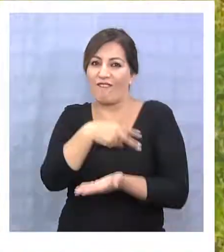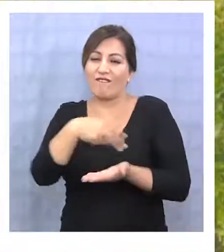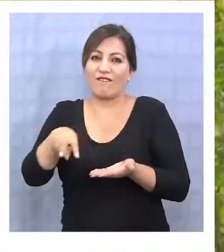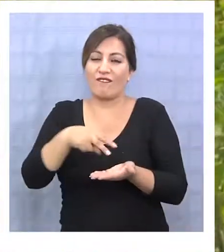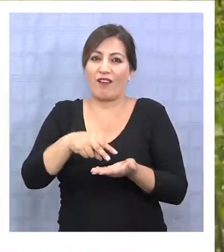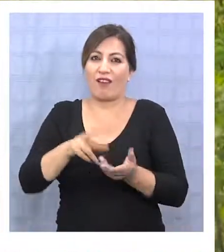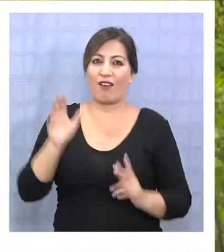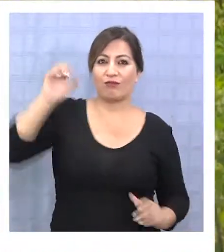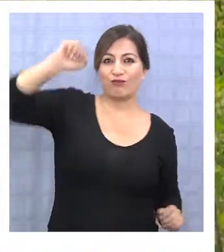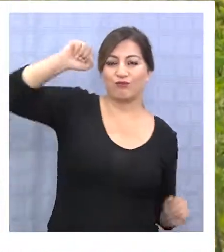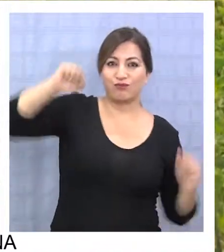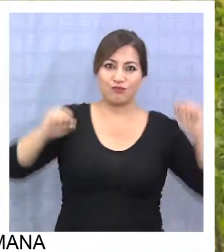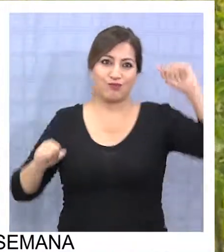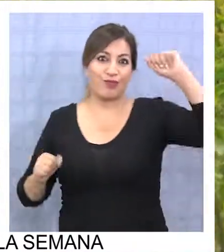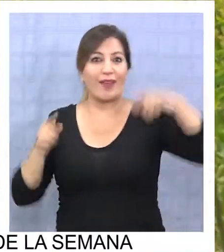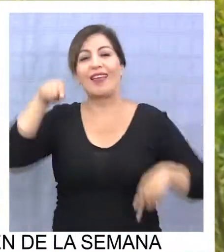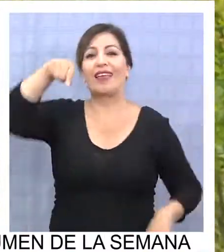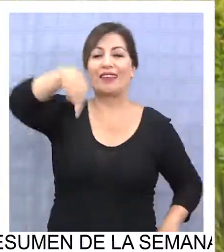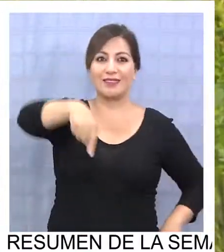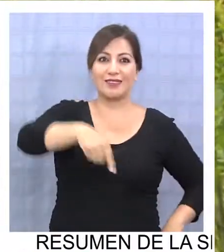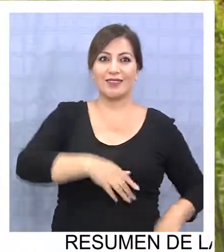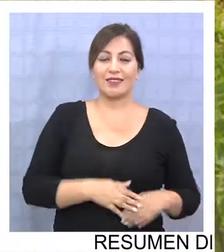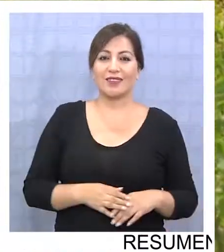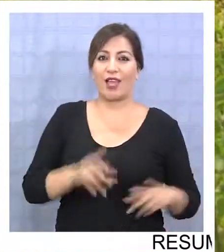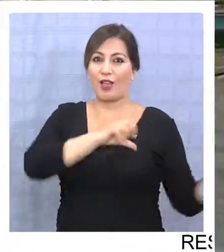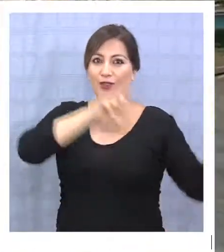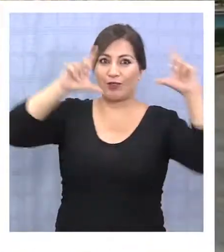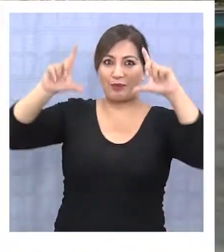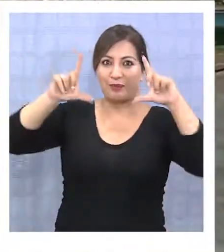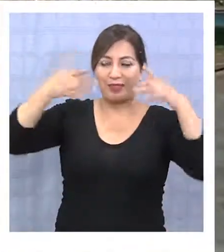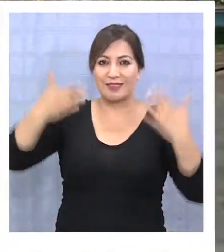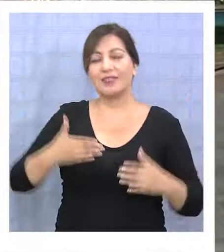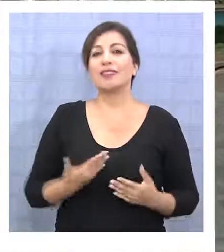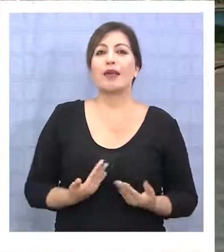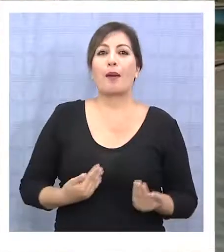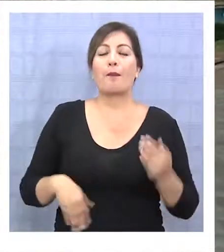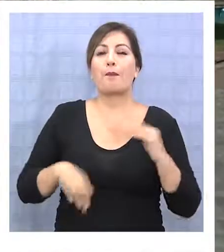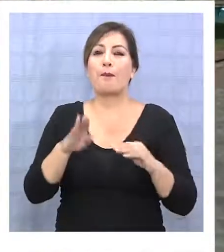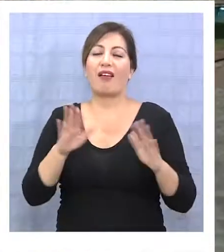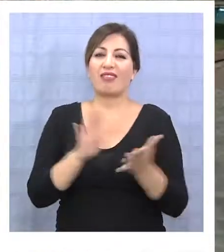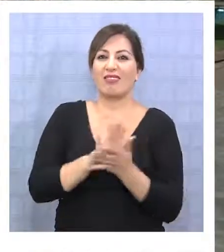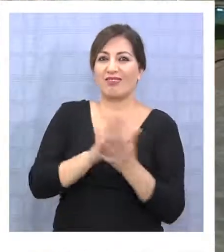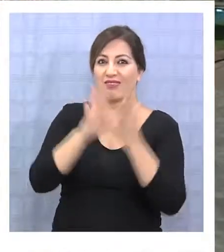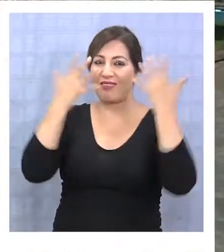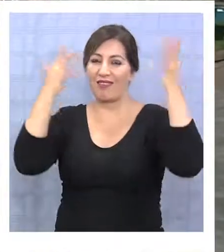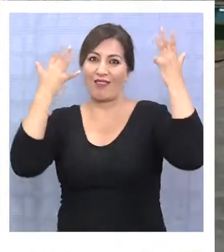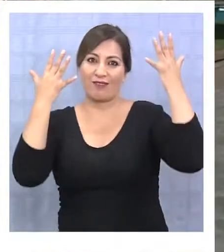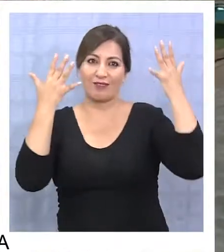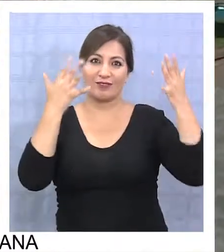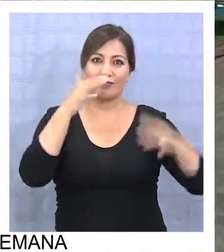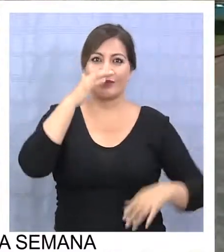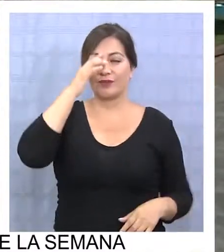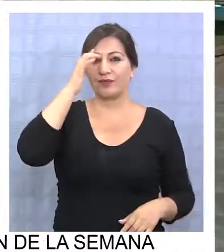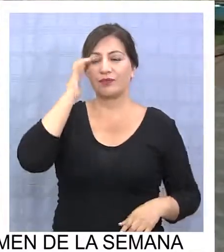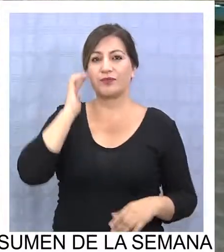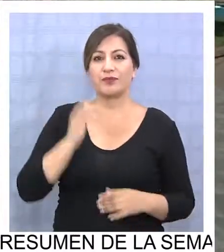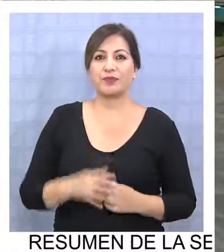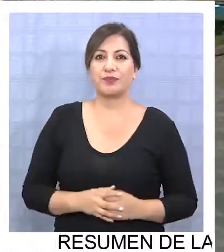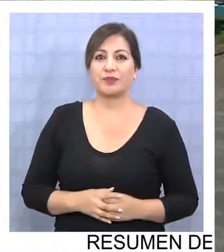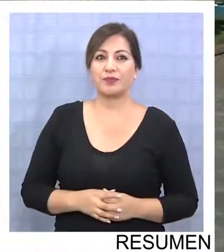bailan el ritmo del caporal ya en una imagen en una imagen ya que es como más de carnaval, ¿cierto? Y así como bien